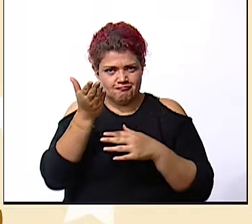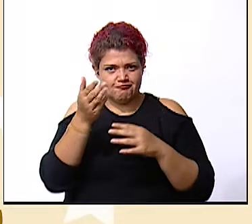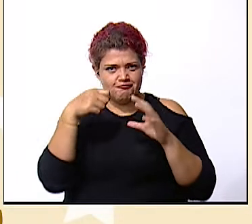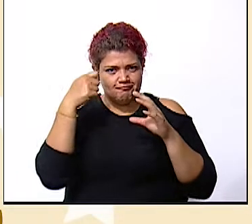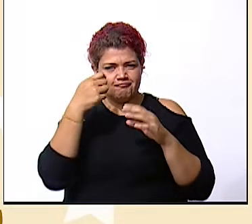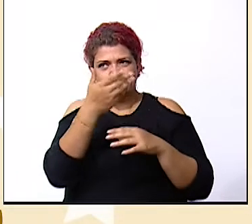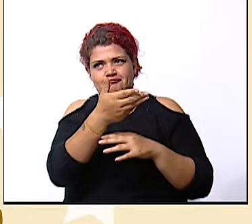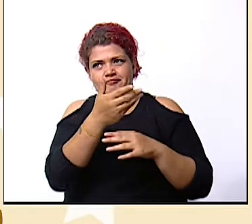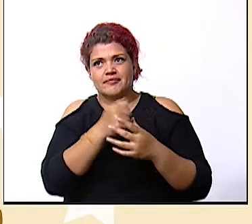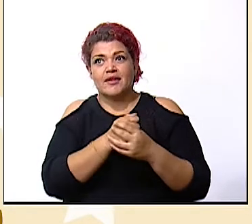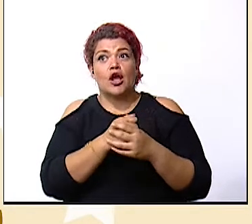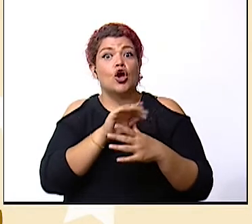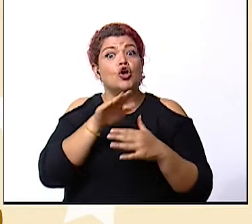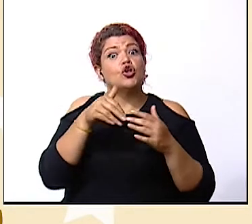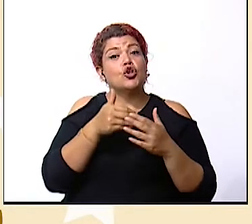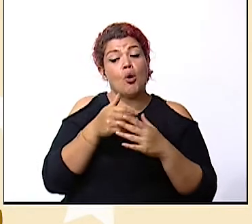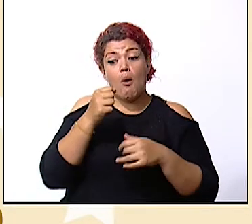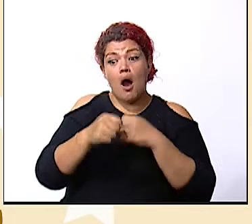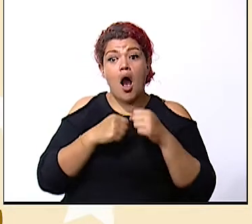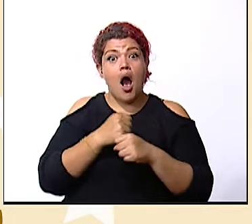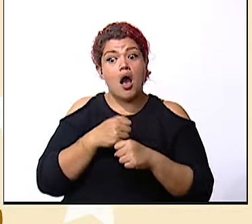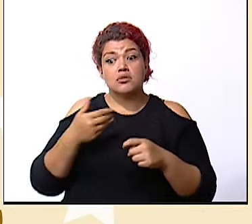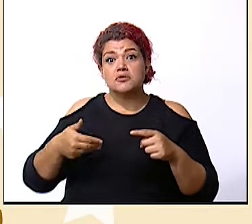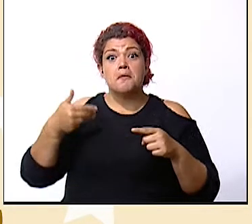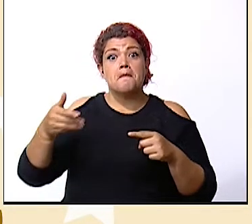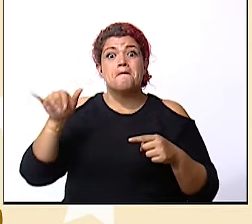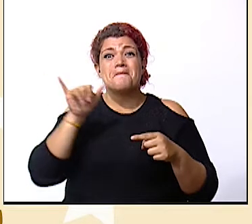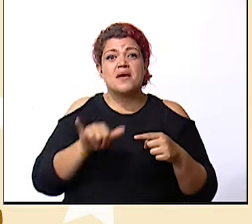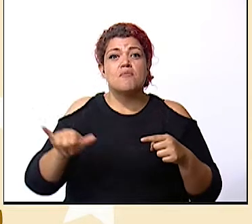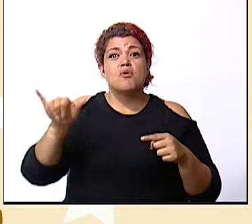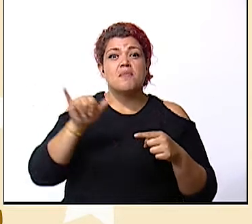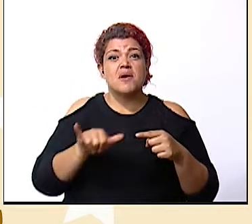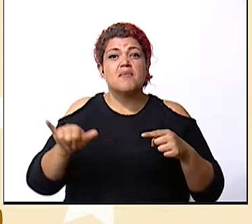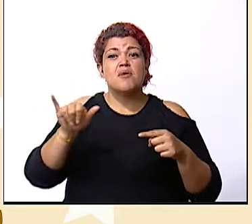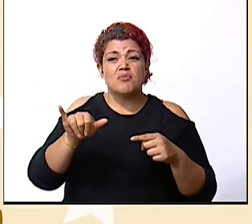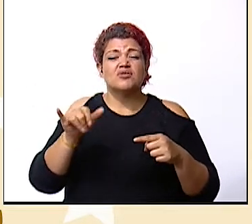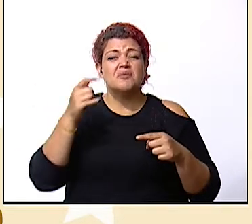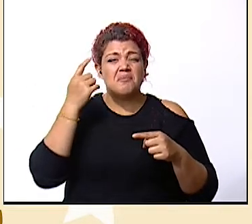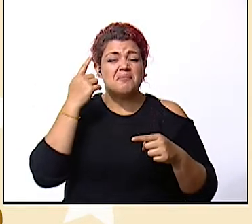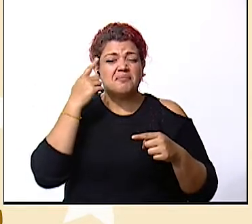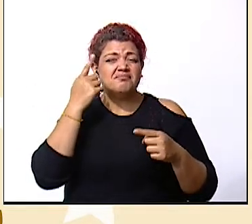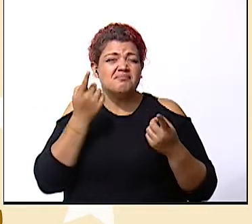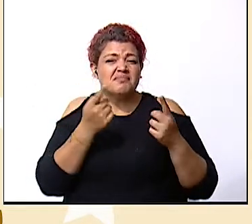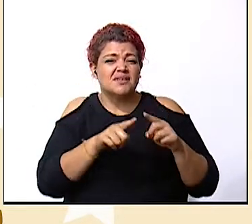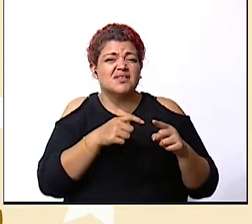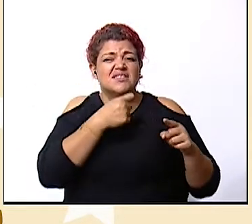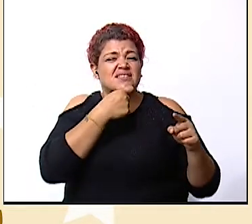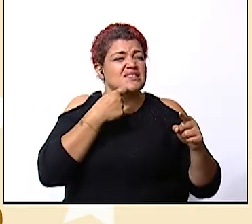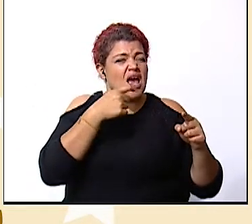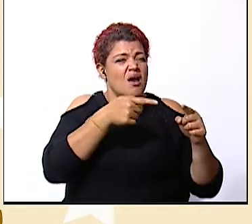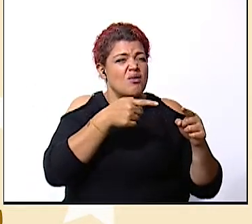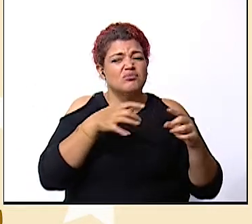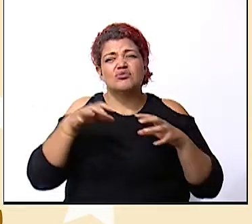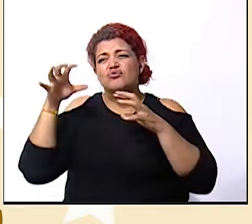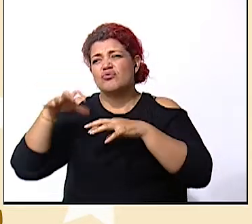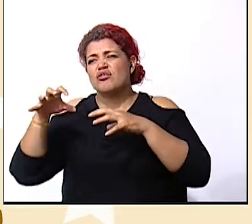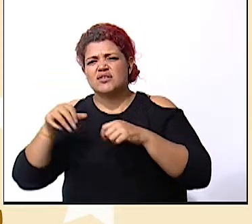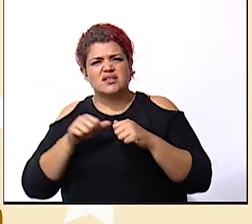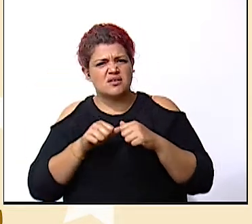dice todos los años se presentan los mismos efectos en las estaciones secas y lluviosas en la comunidad